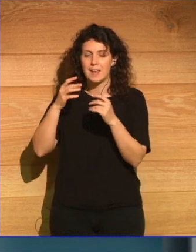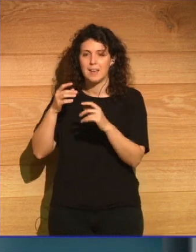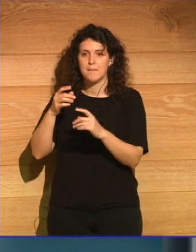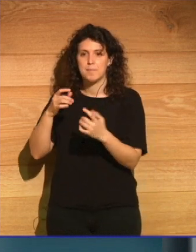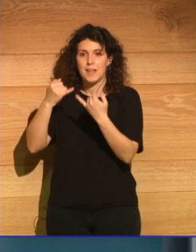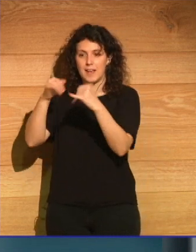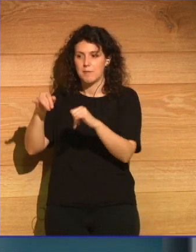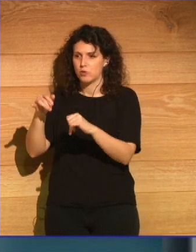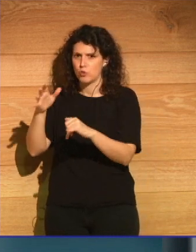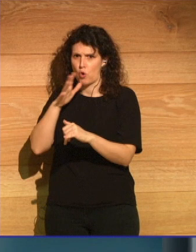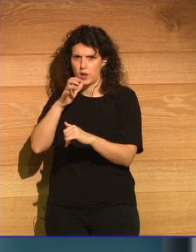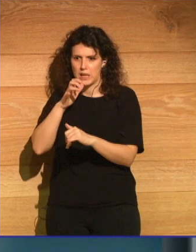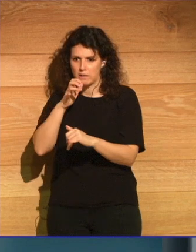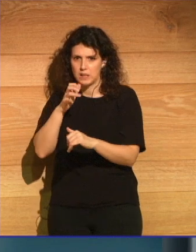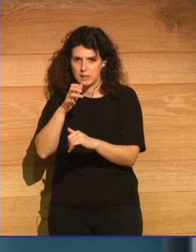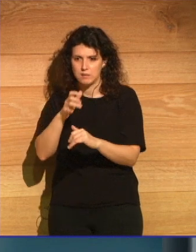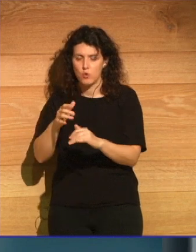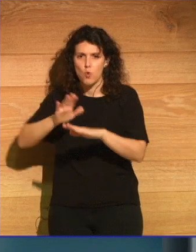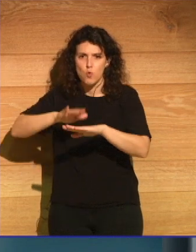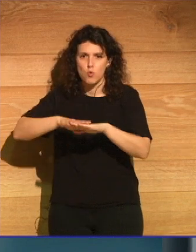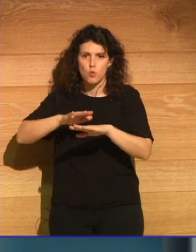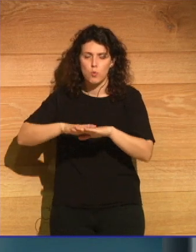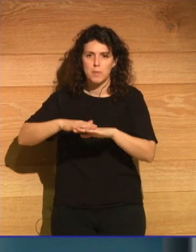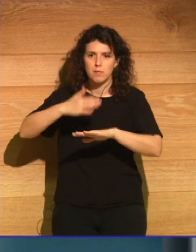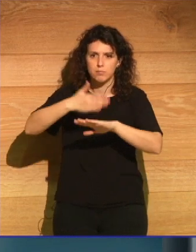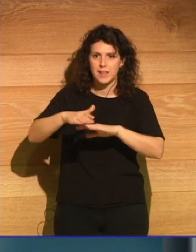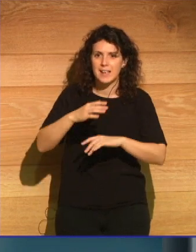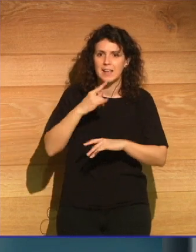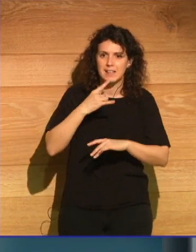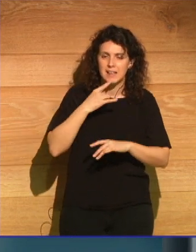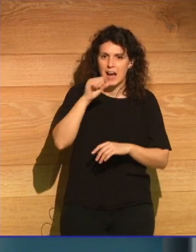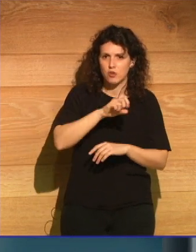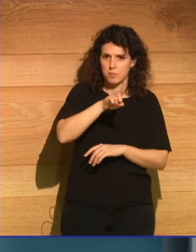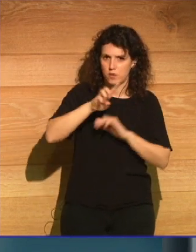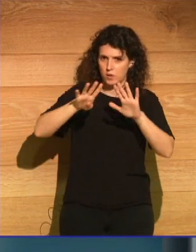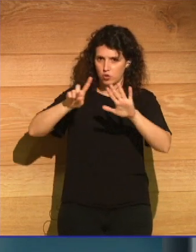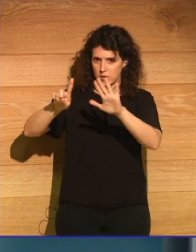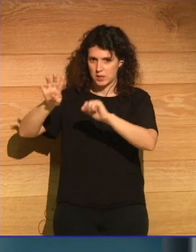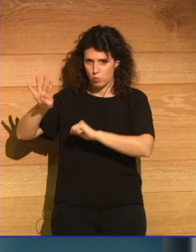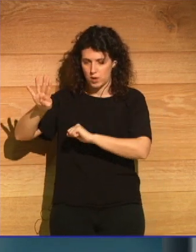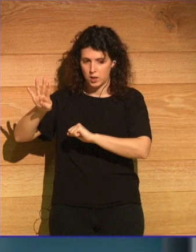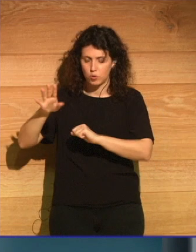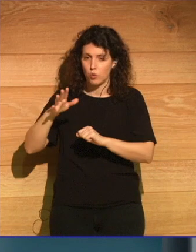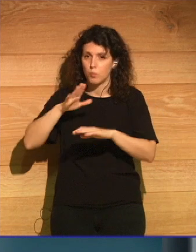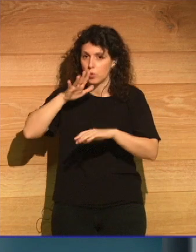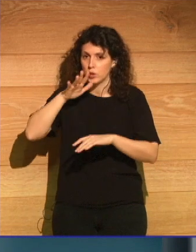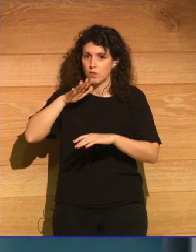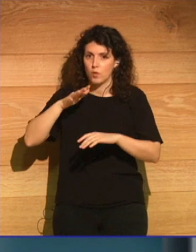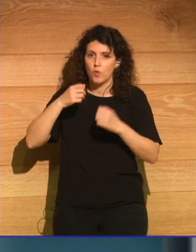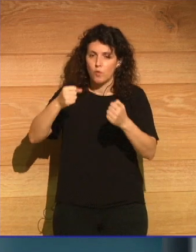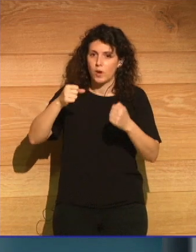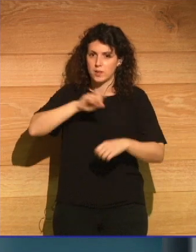llevados a cabo por los test nucleares en el año 64 por las fuerzas militares